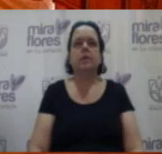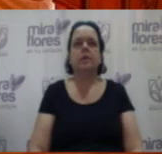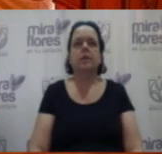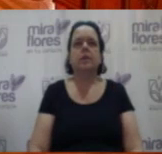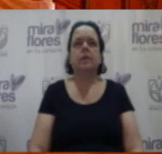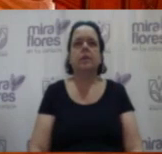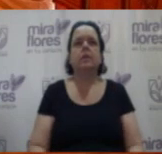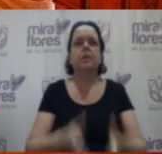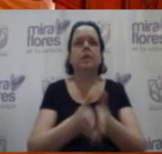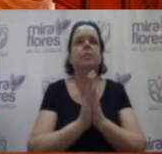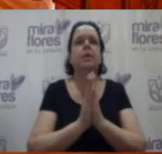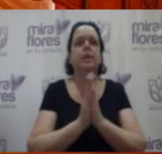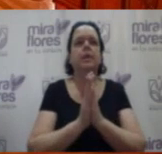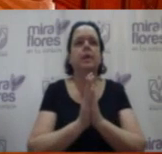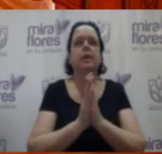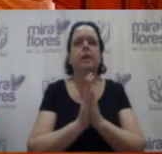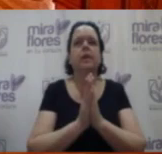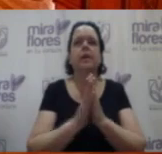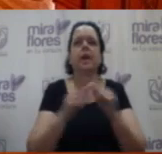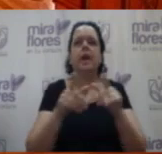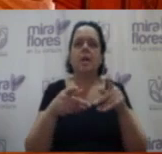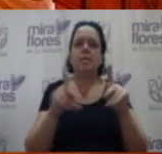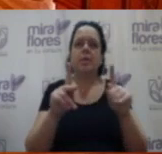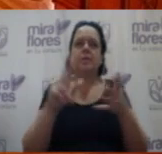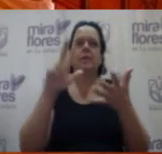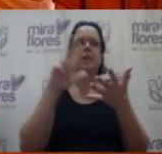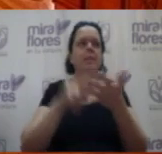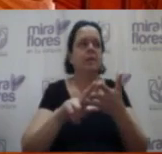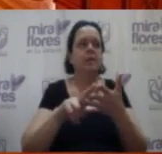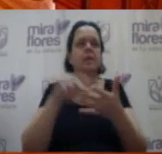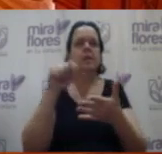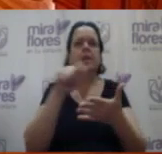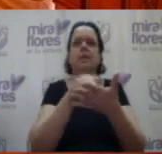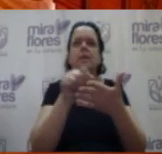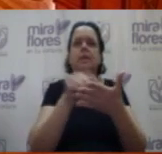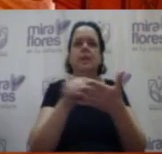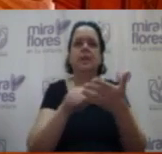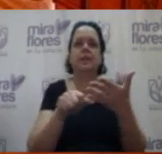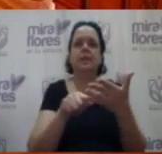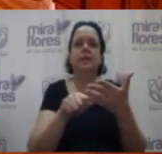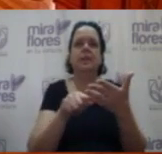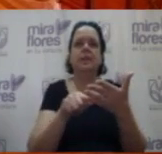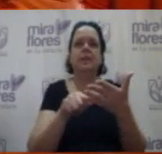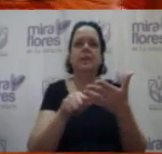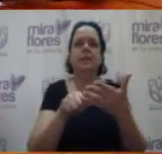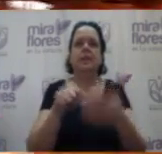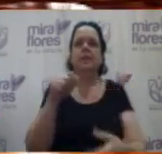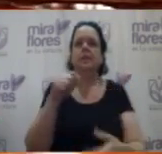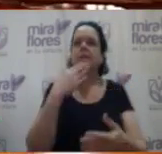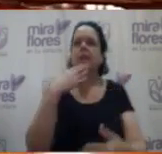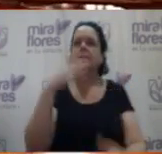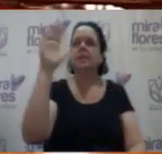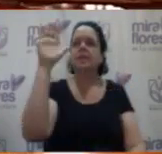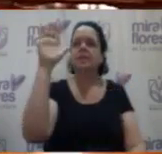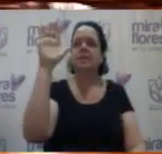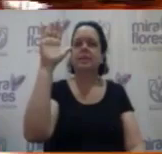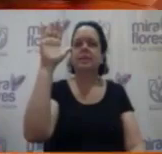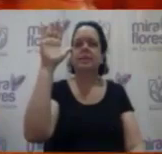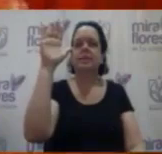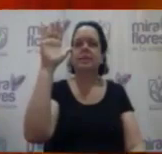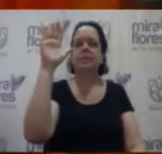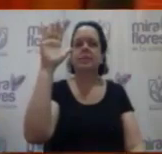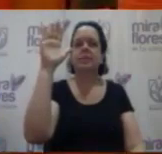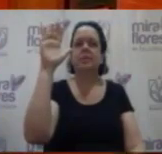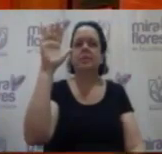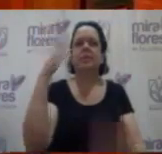Les pido entonces la exoneración de la aprobación del acta. Aquellos que estén de acuerdo, por favor, sirvanse y levantan la